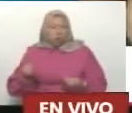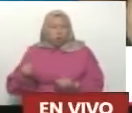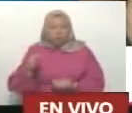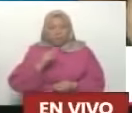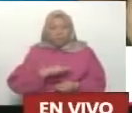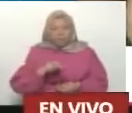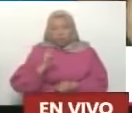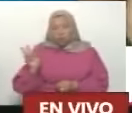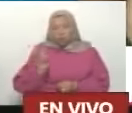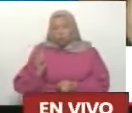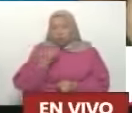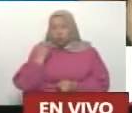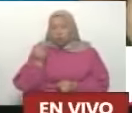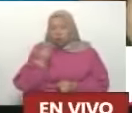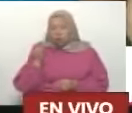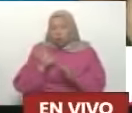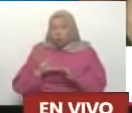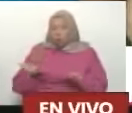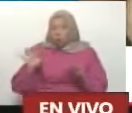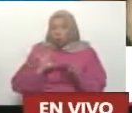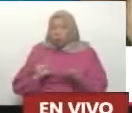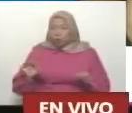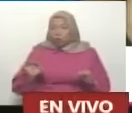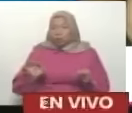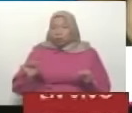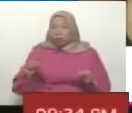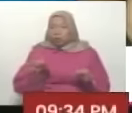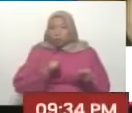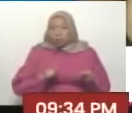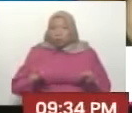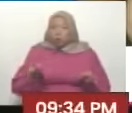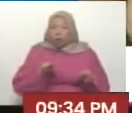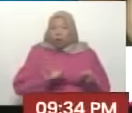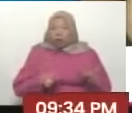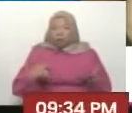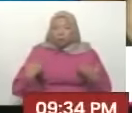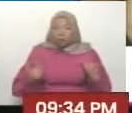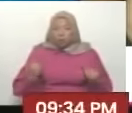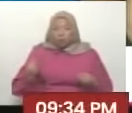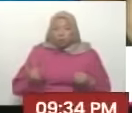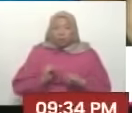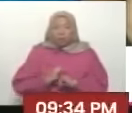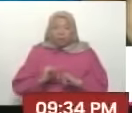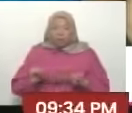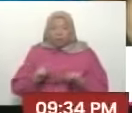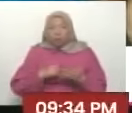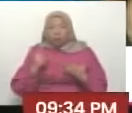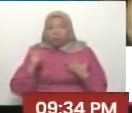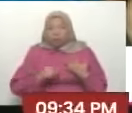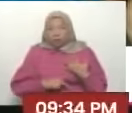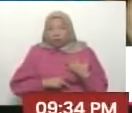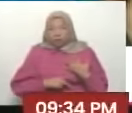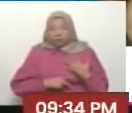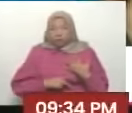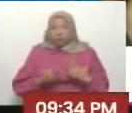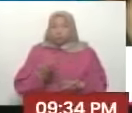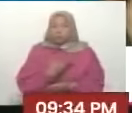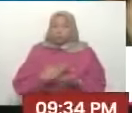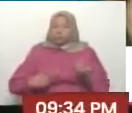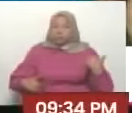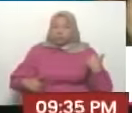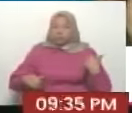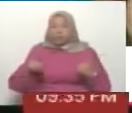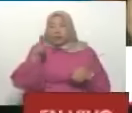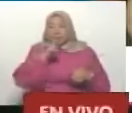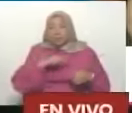Venezuela joven, ellos nos cuentan, nosotros andábamos como locos buscándote, porque queríamos terminar el proyecto justamente, porque el presidente dijo, con la gran